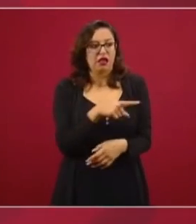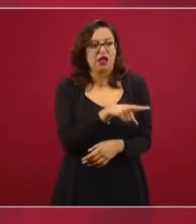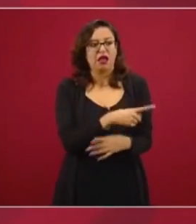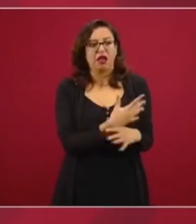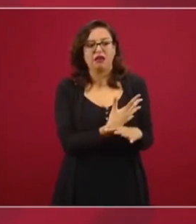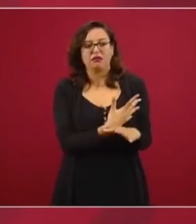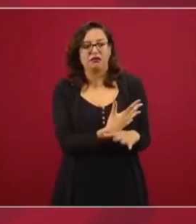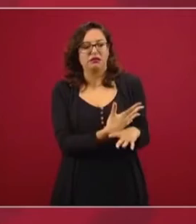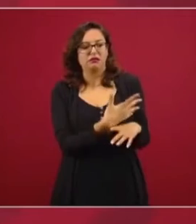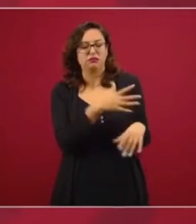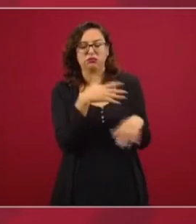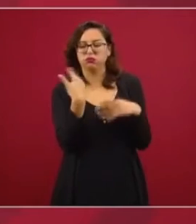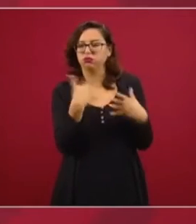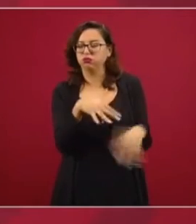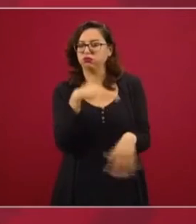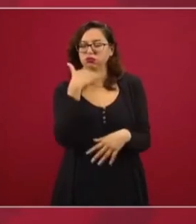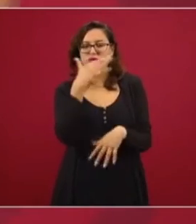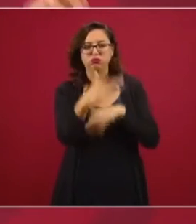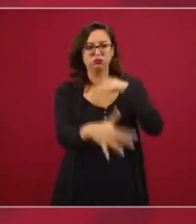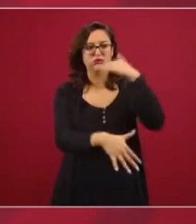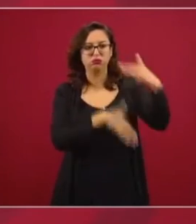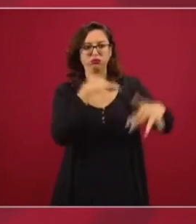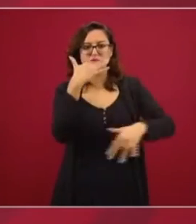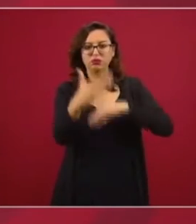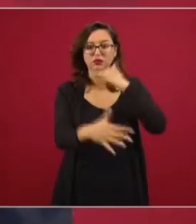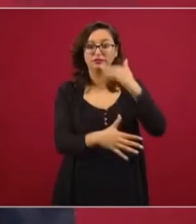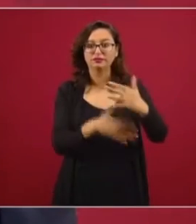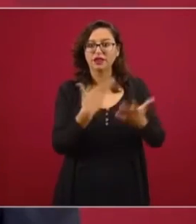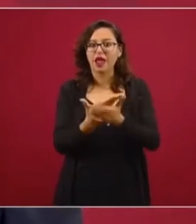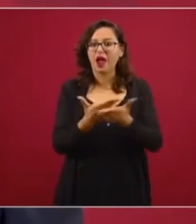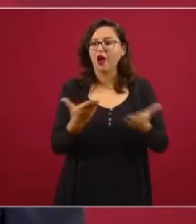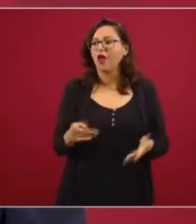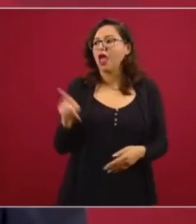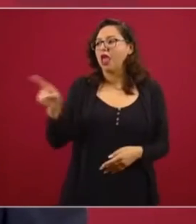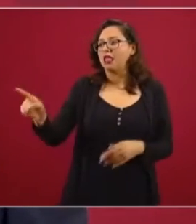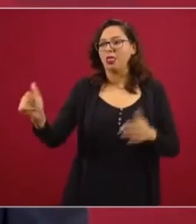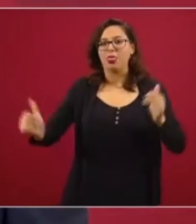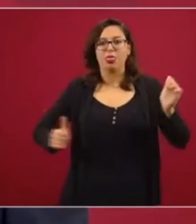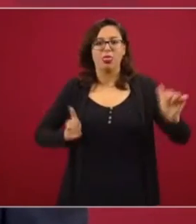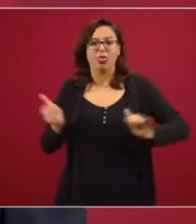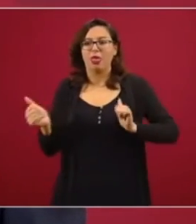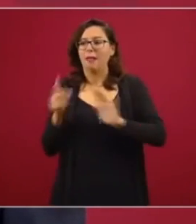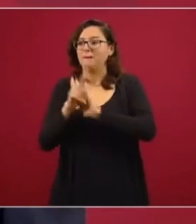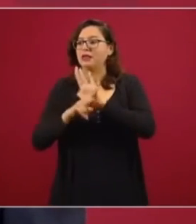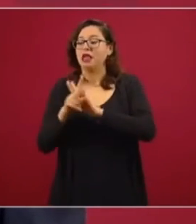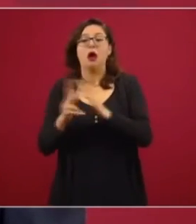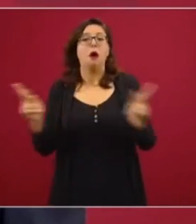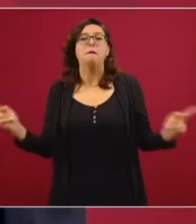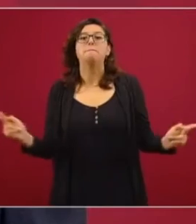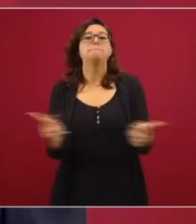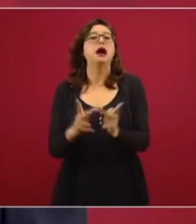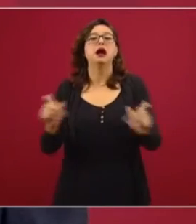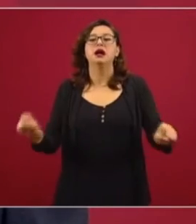lo que hemos padecido durante muchos años. Aquí lo he dicho en otras ocasiones.